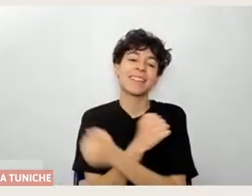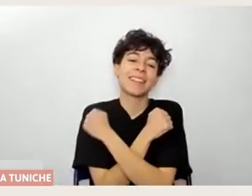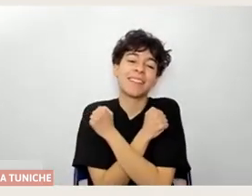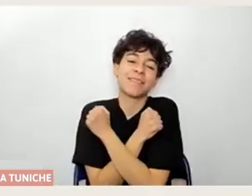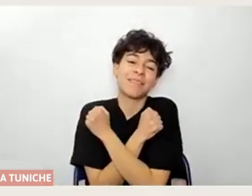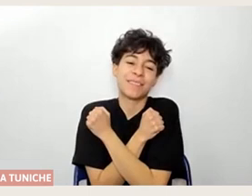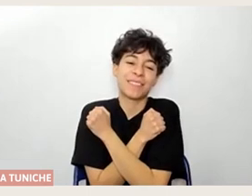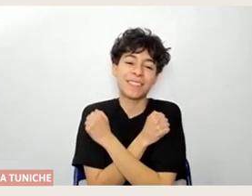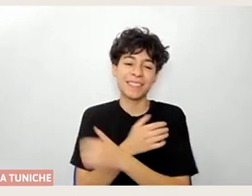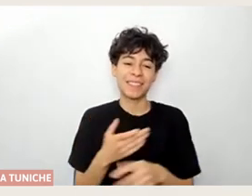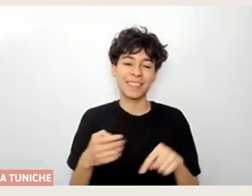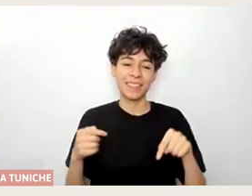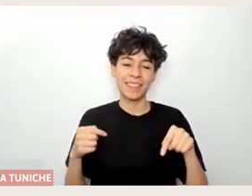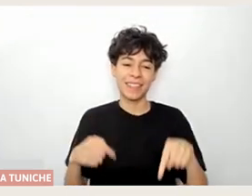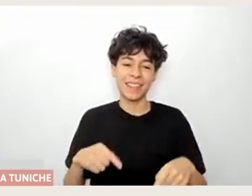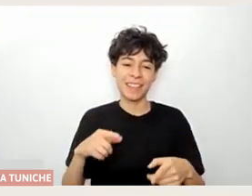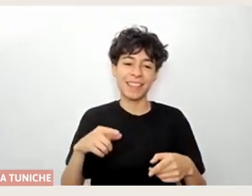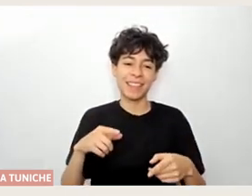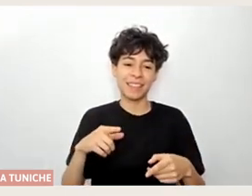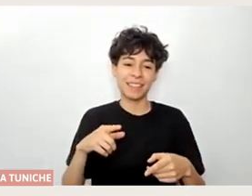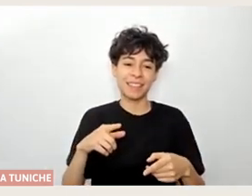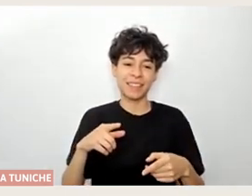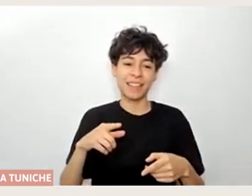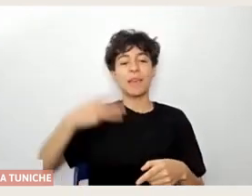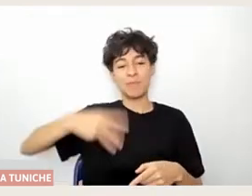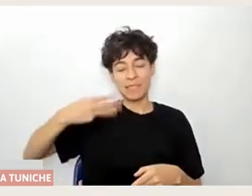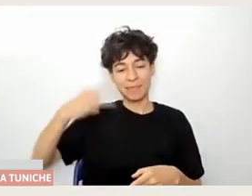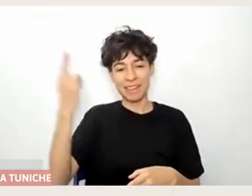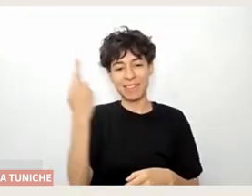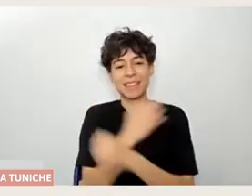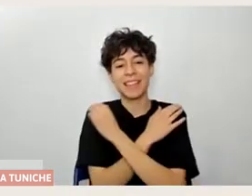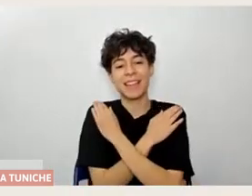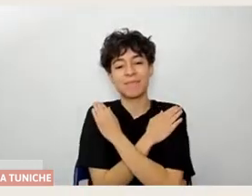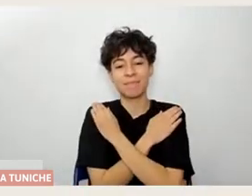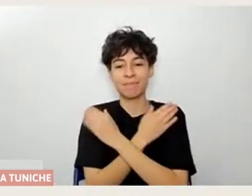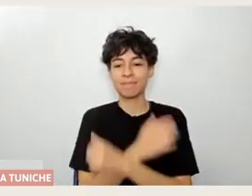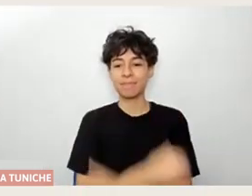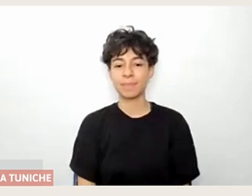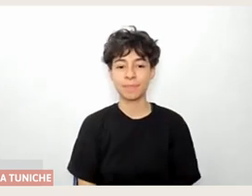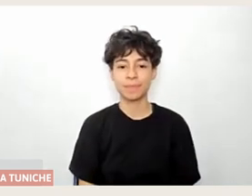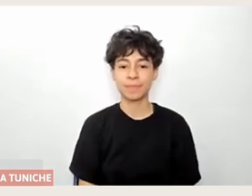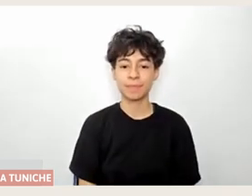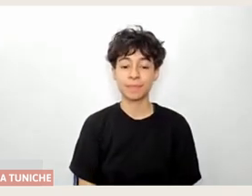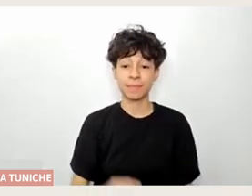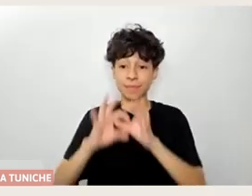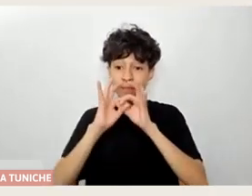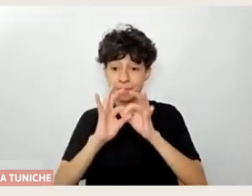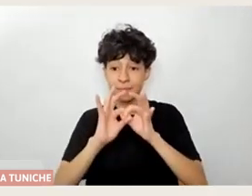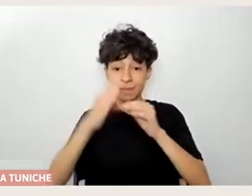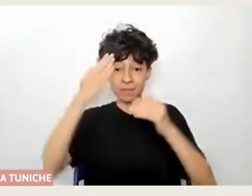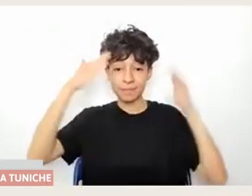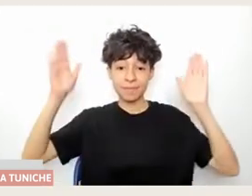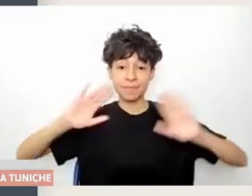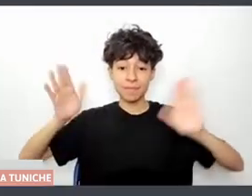desde el territorio de la comuna de la municipalidad Recoleta abrazos abrazos gracias chao un